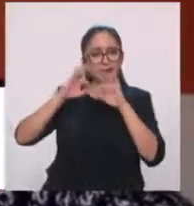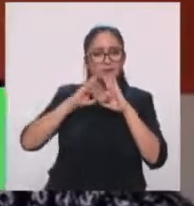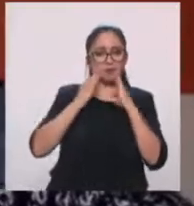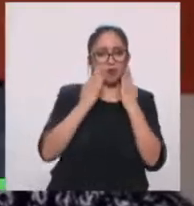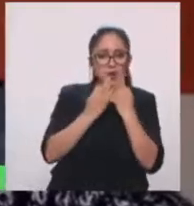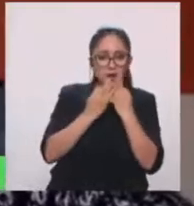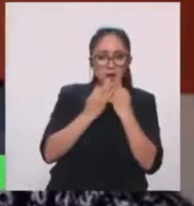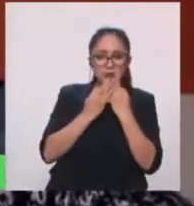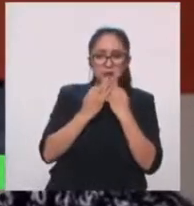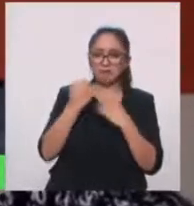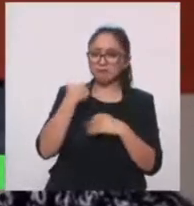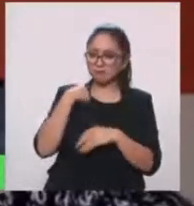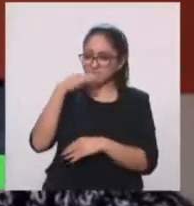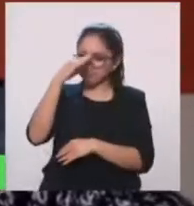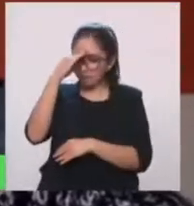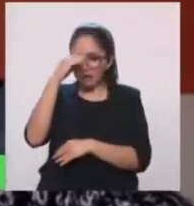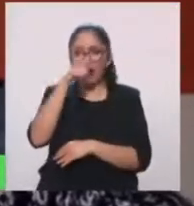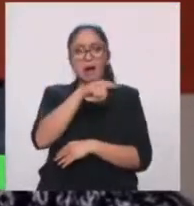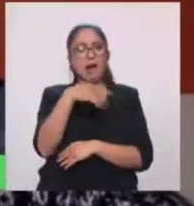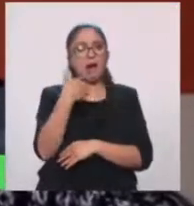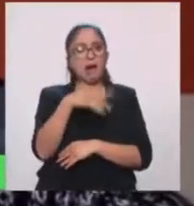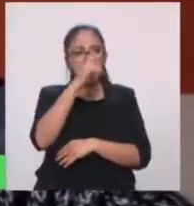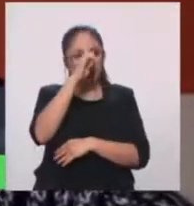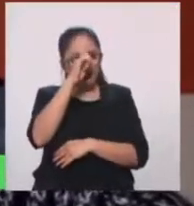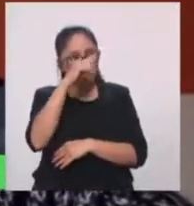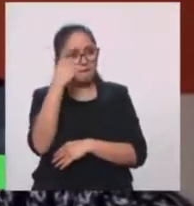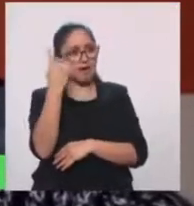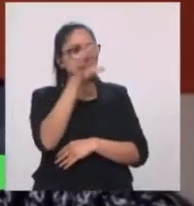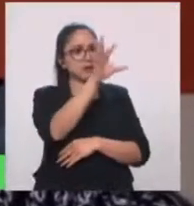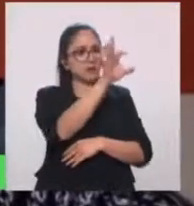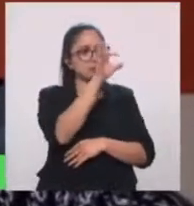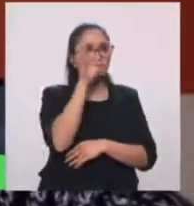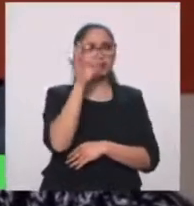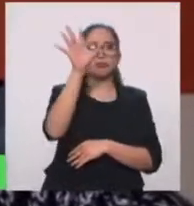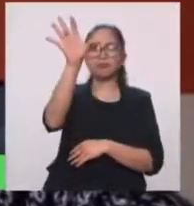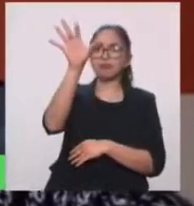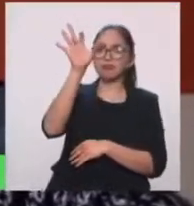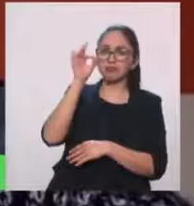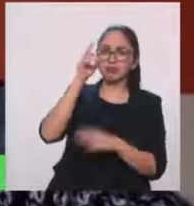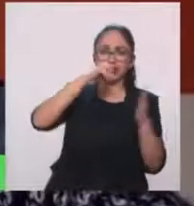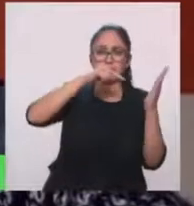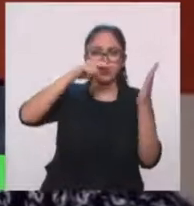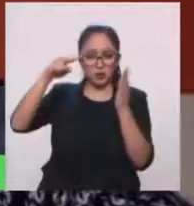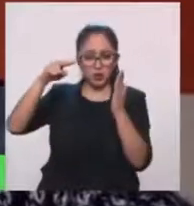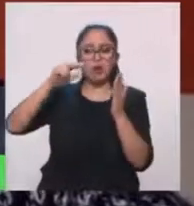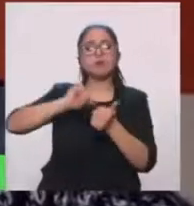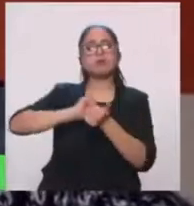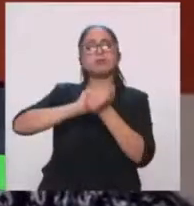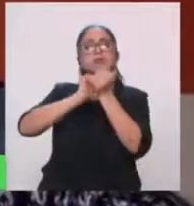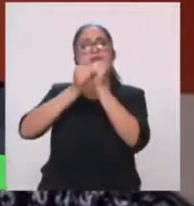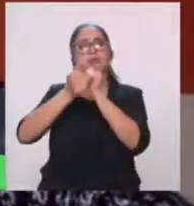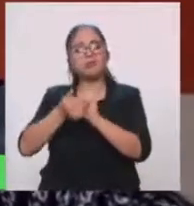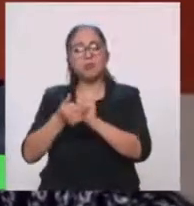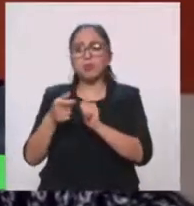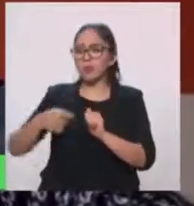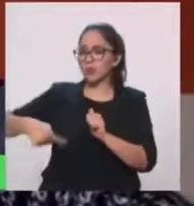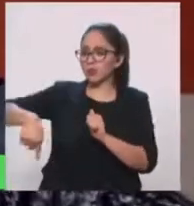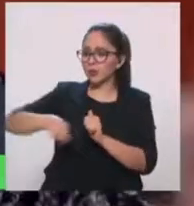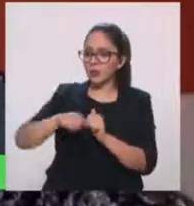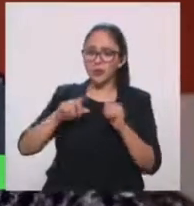criterio para elegir la obra, que fuera abstracta. Y ya después empezamos a hacer asociaciones